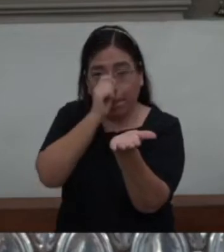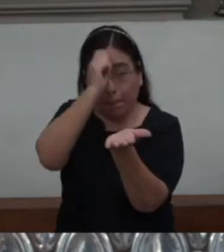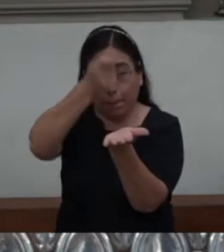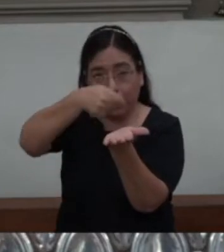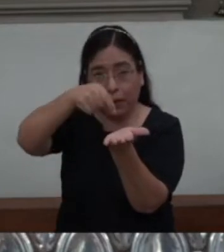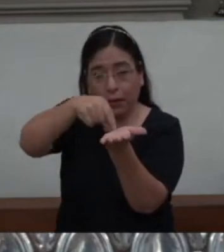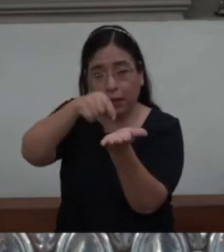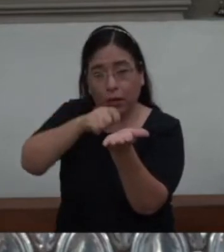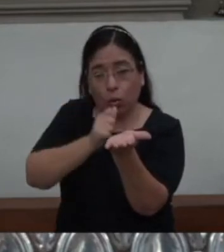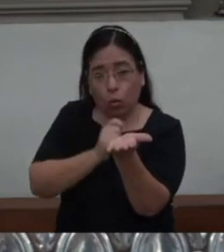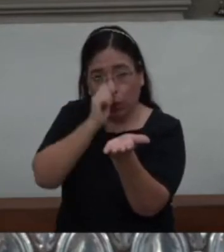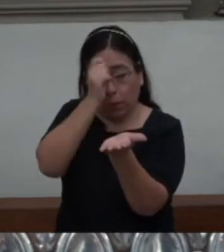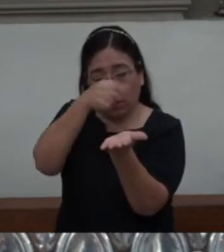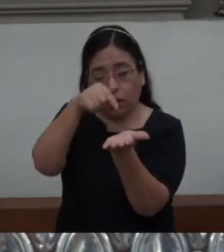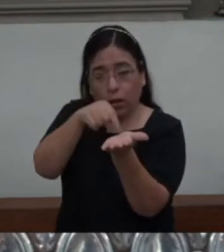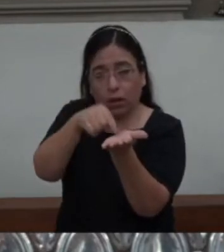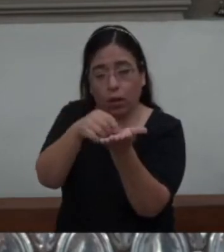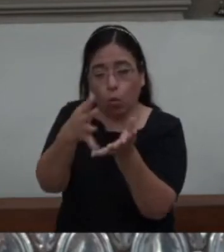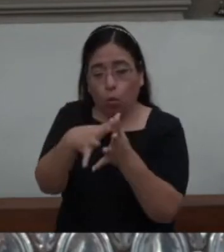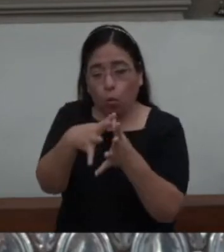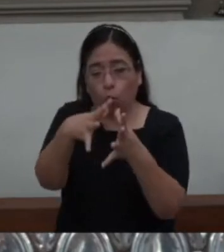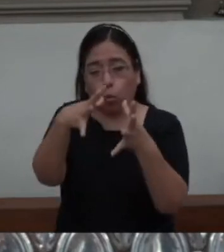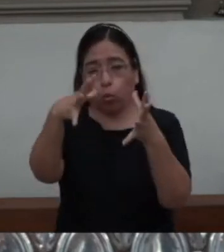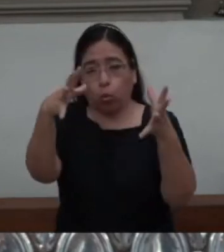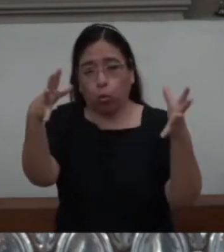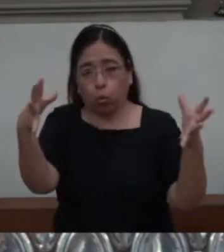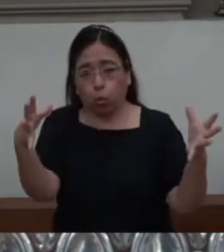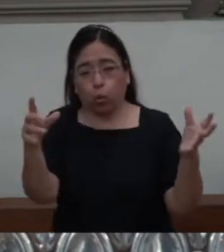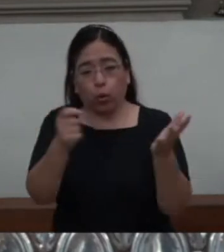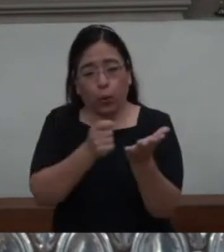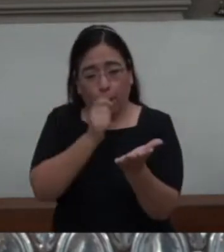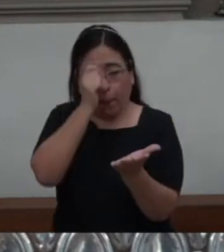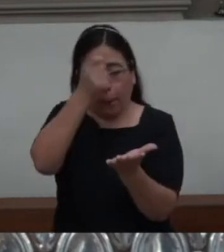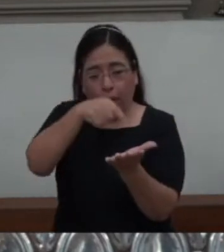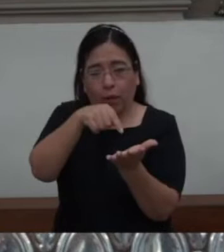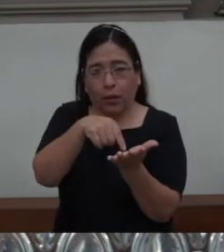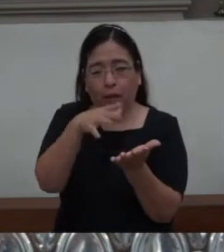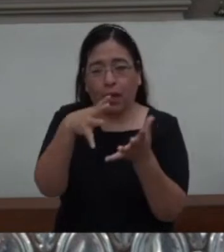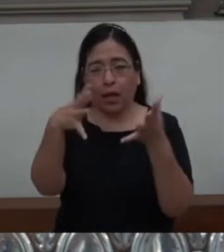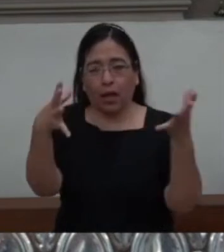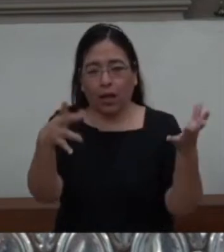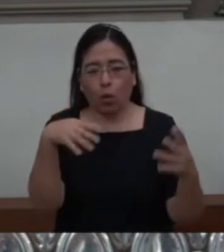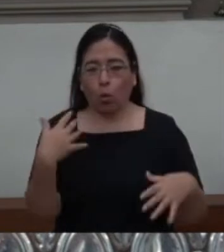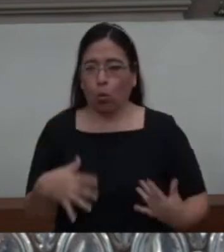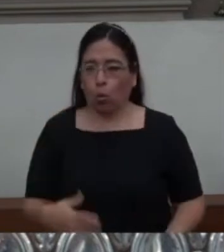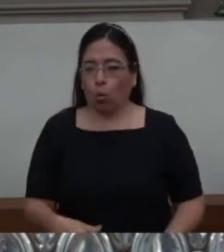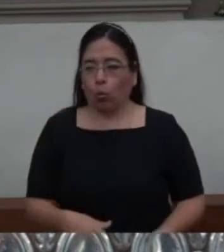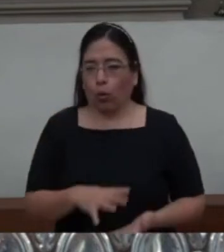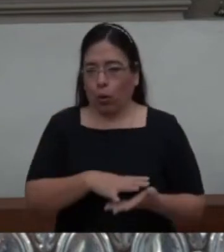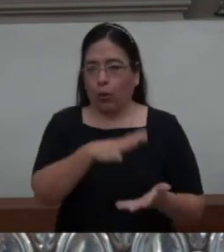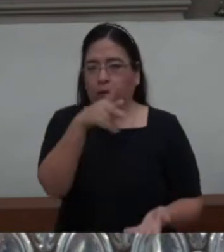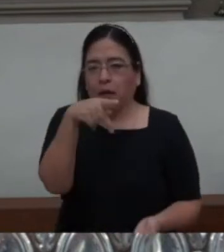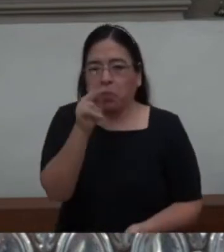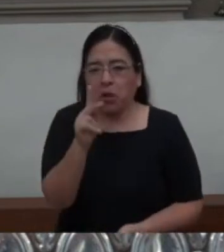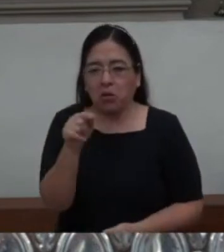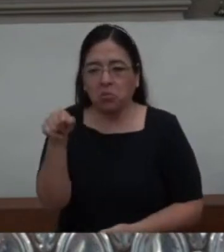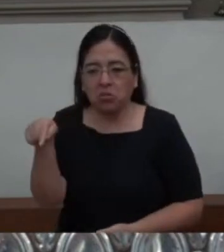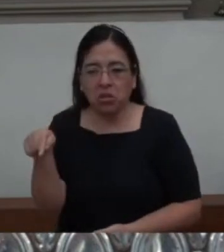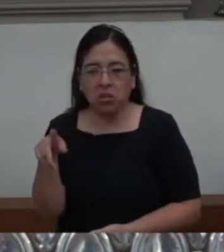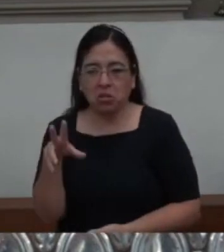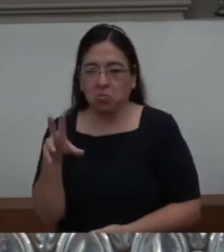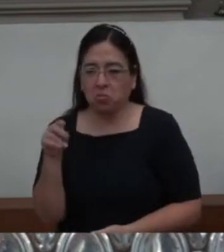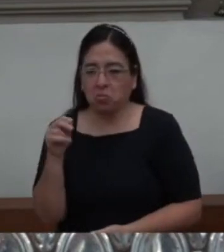Donde hay maldición, donde hay restricción, no pasa nada.